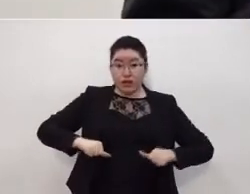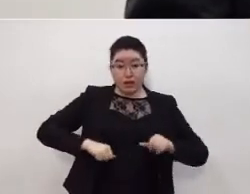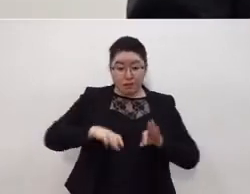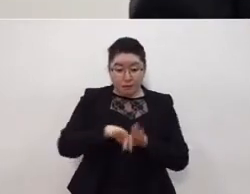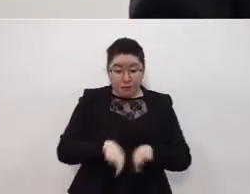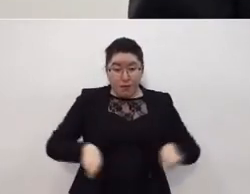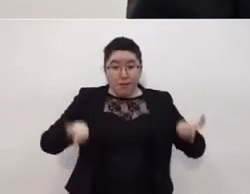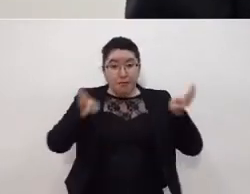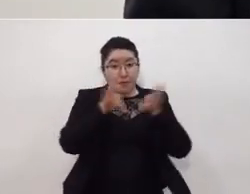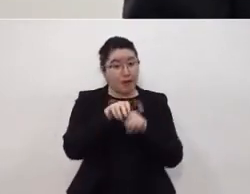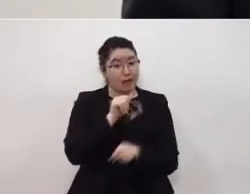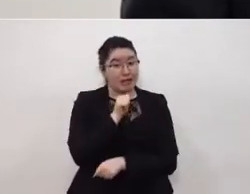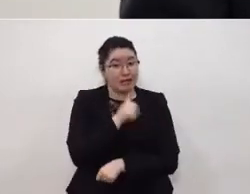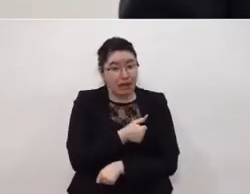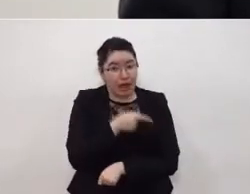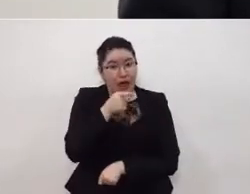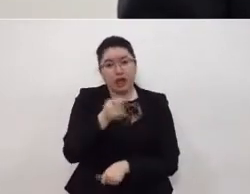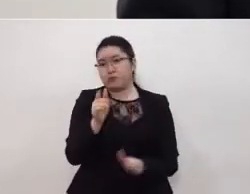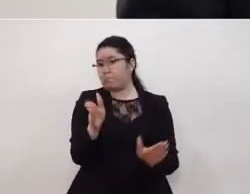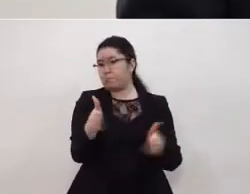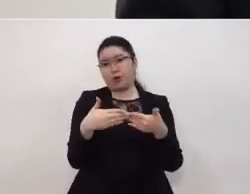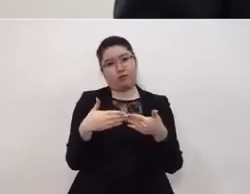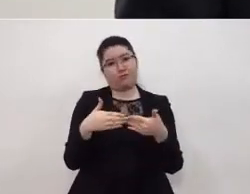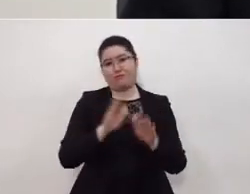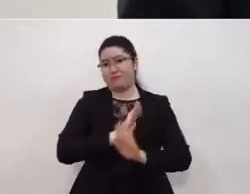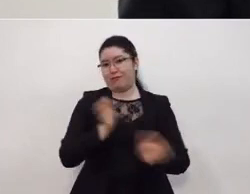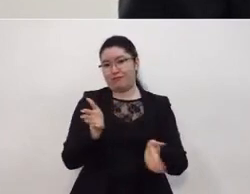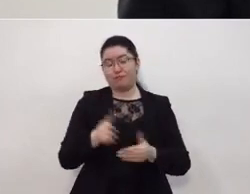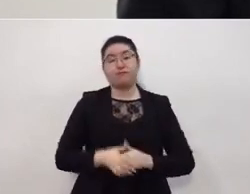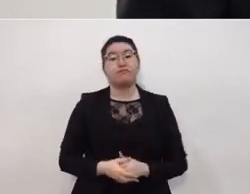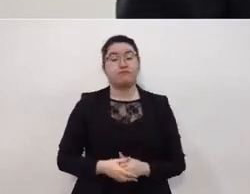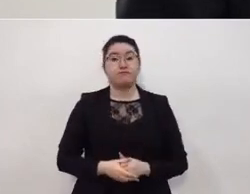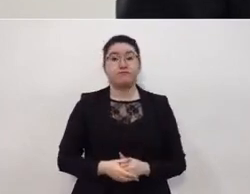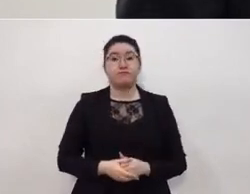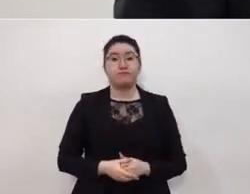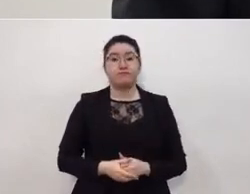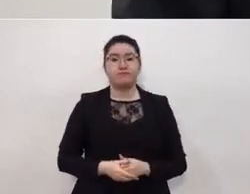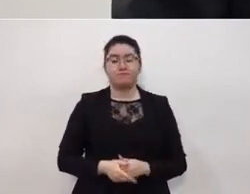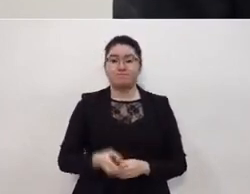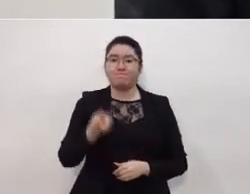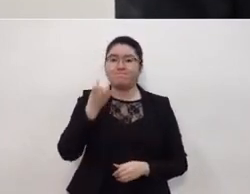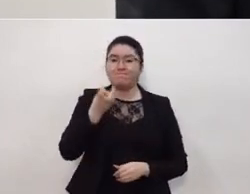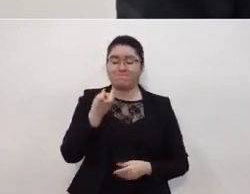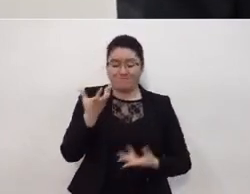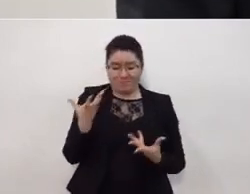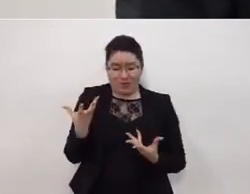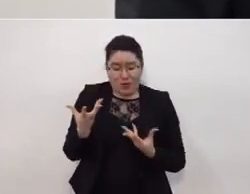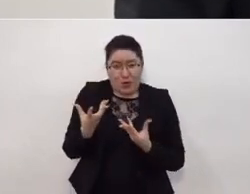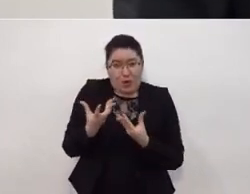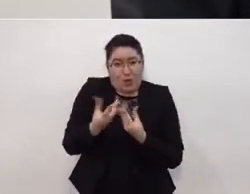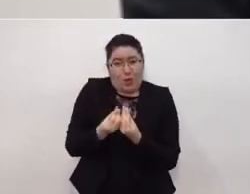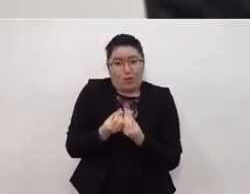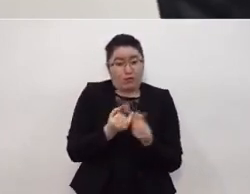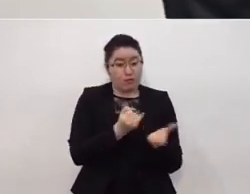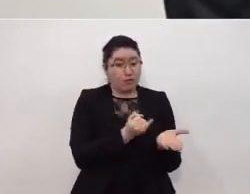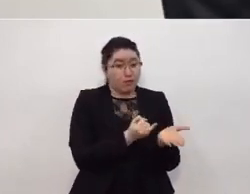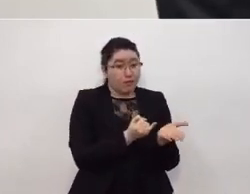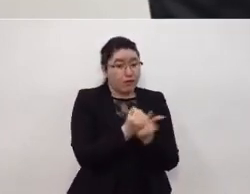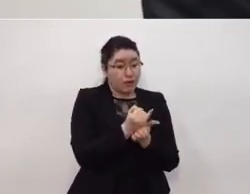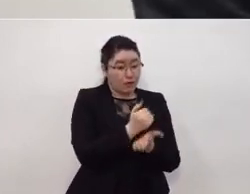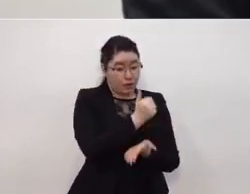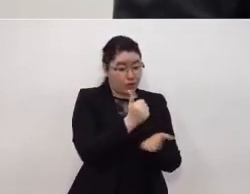no esenciales con esto de manera conjunta en una decisión